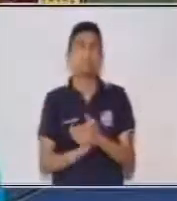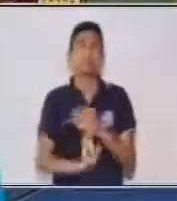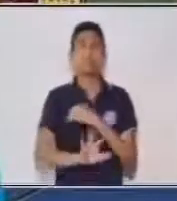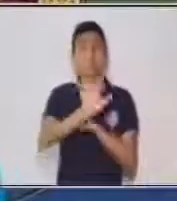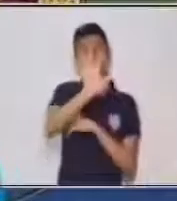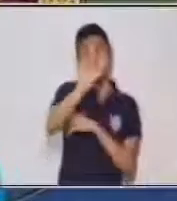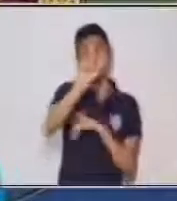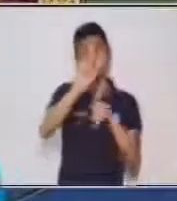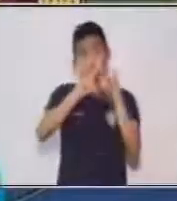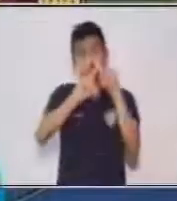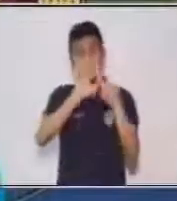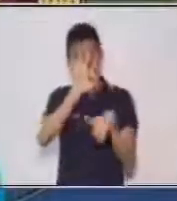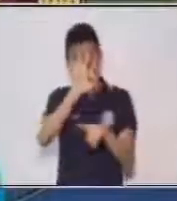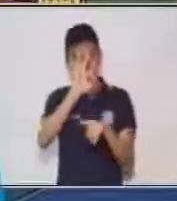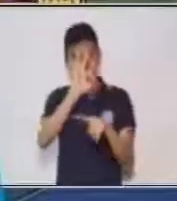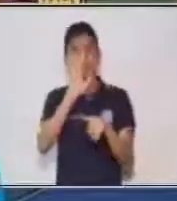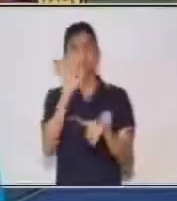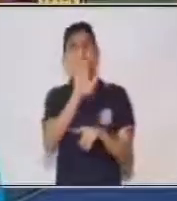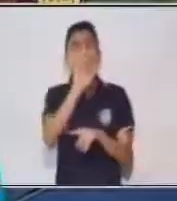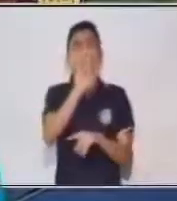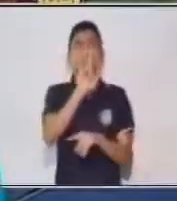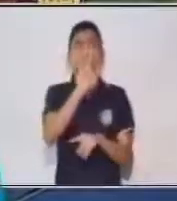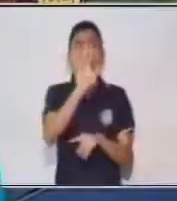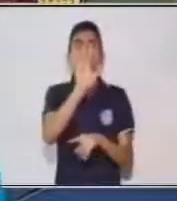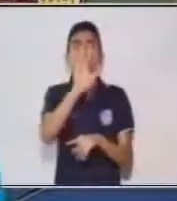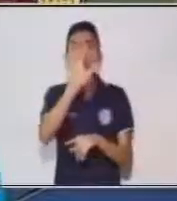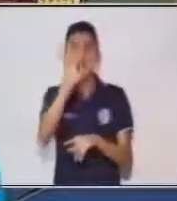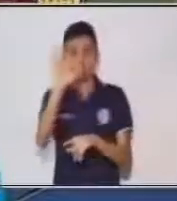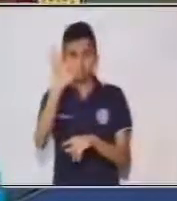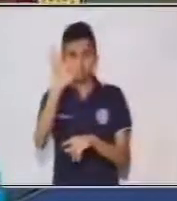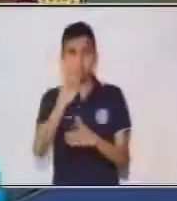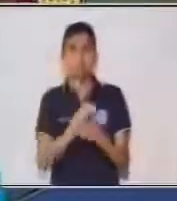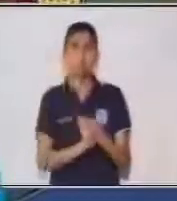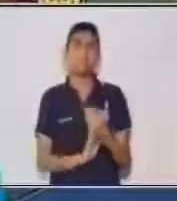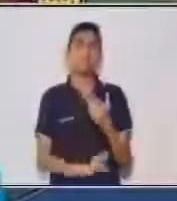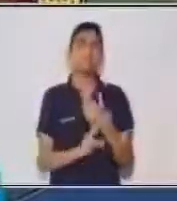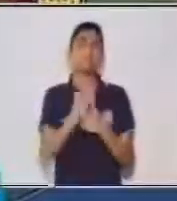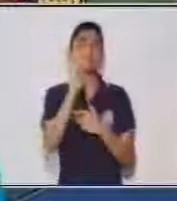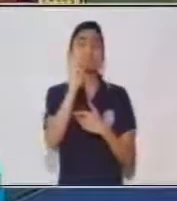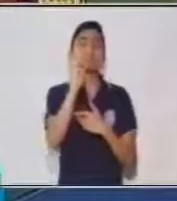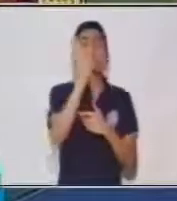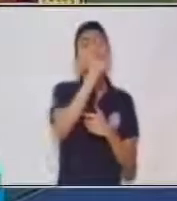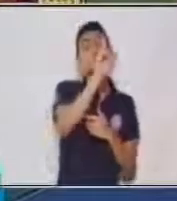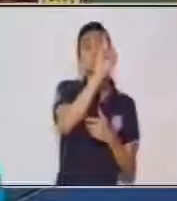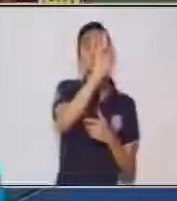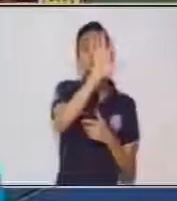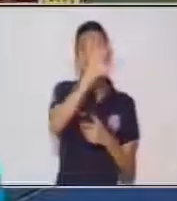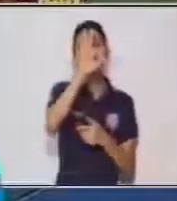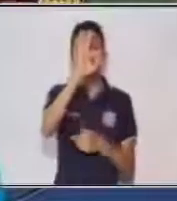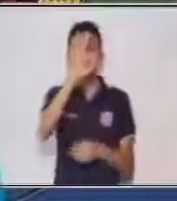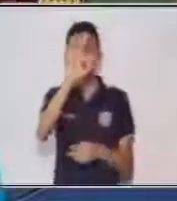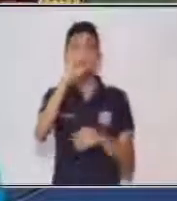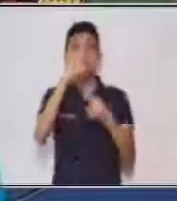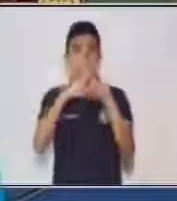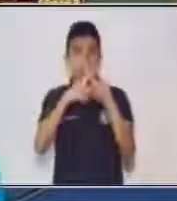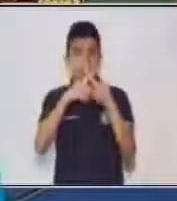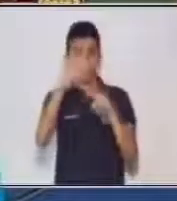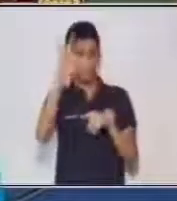Cincuenta y uno por tres, ciento cincuenta y tres. Ciento cincuenta y tres.